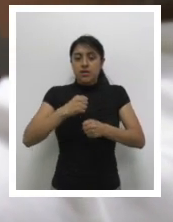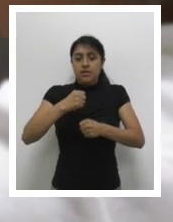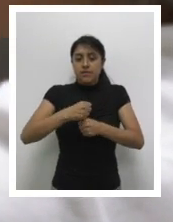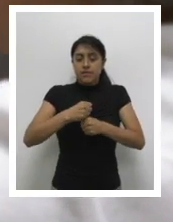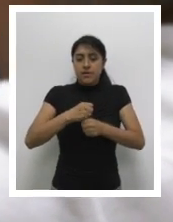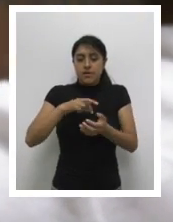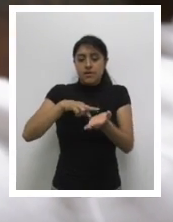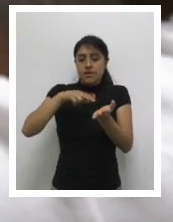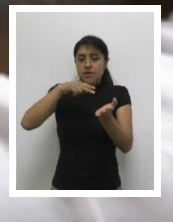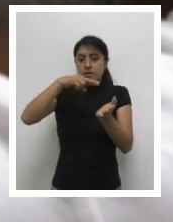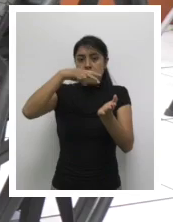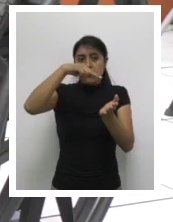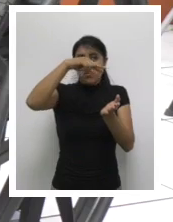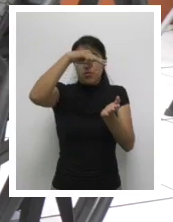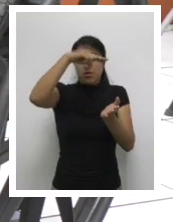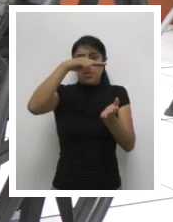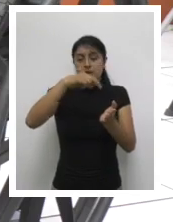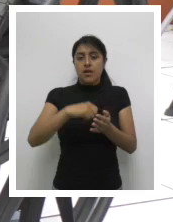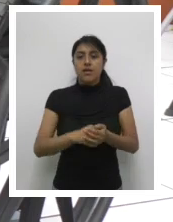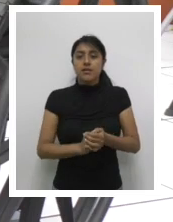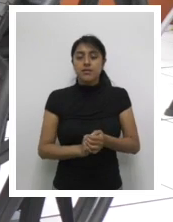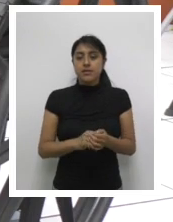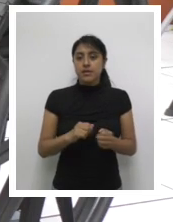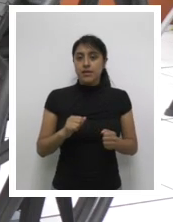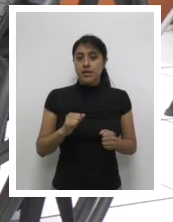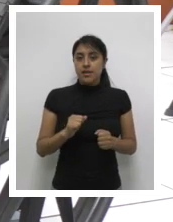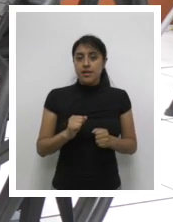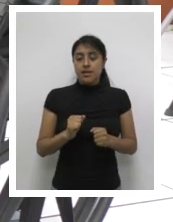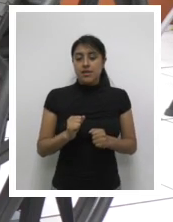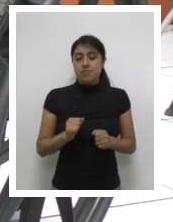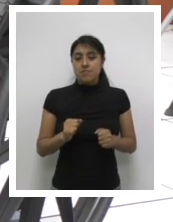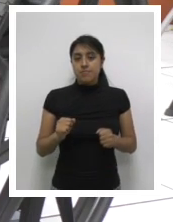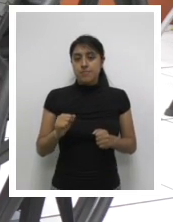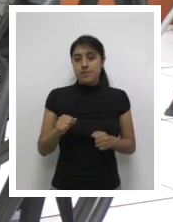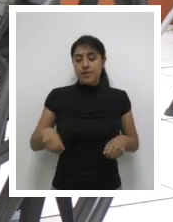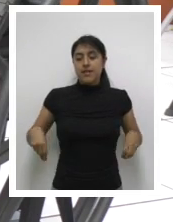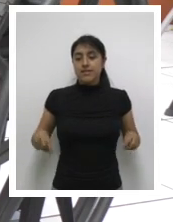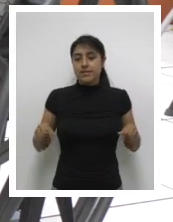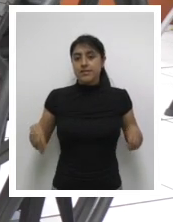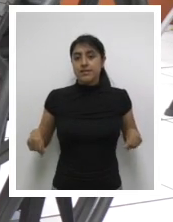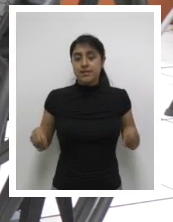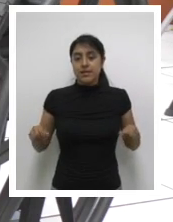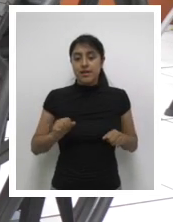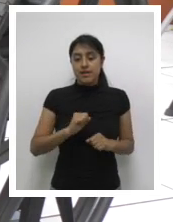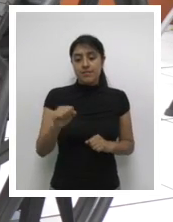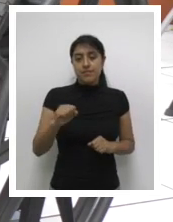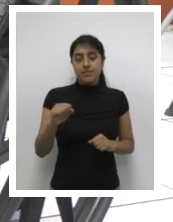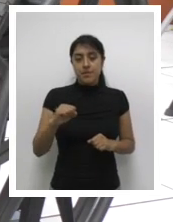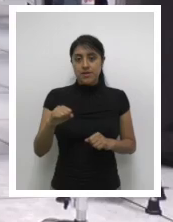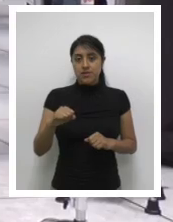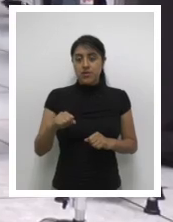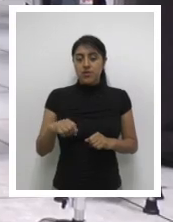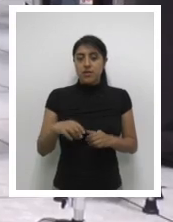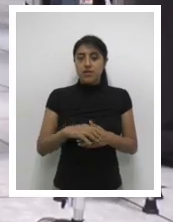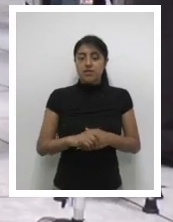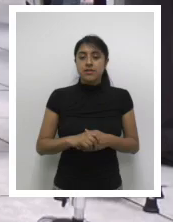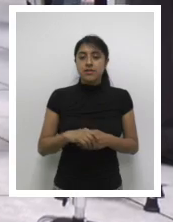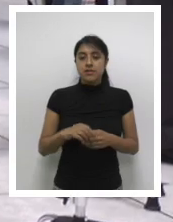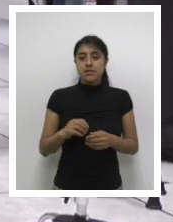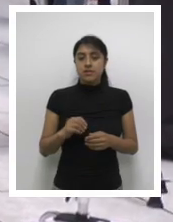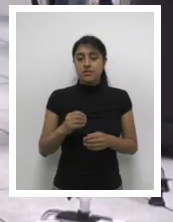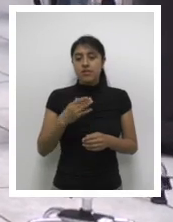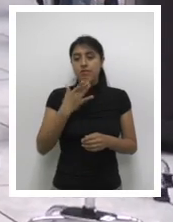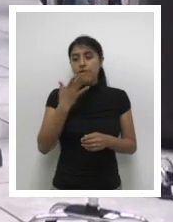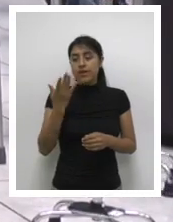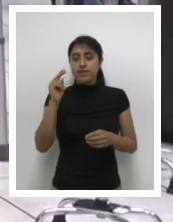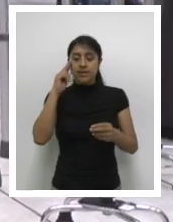al subir o bajar gradas. Además, aparatos para movilidad asistida como sillas de ruedas, bastones y